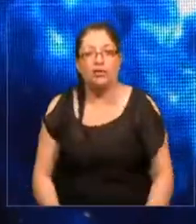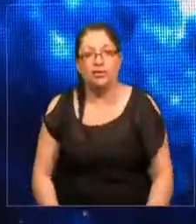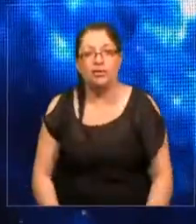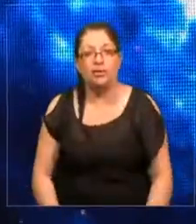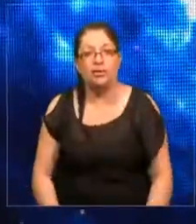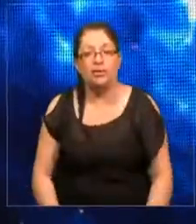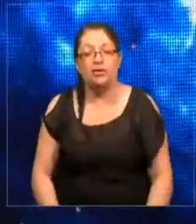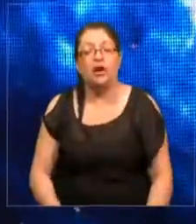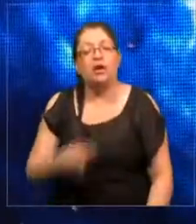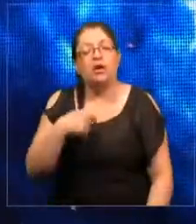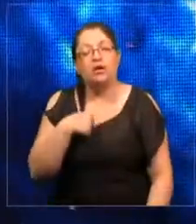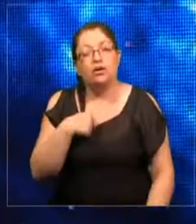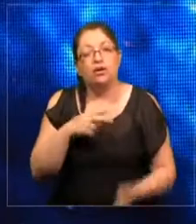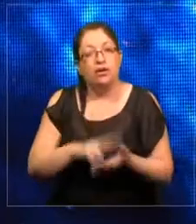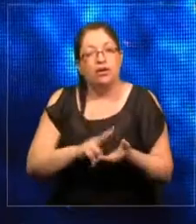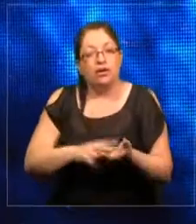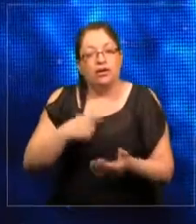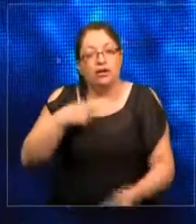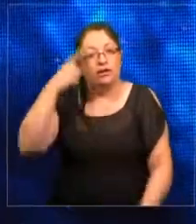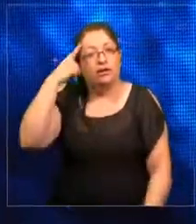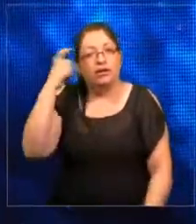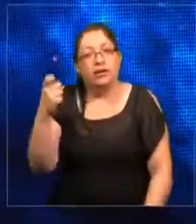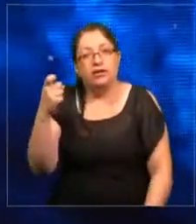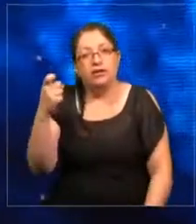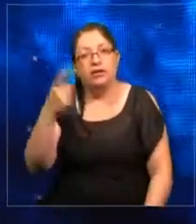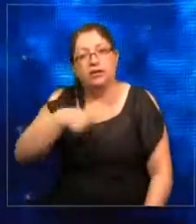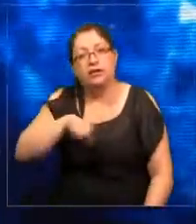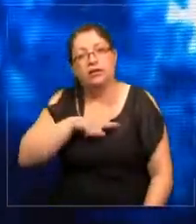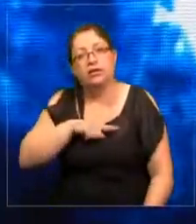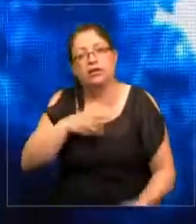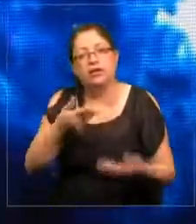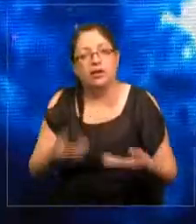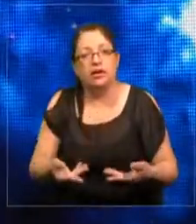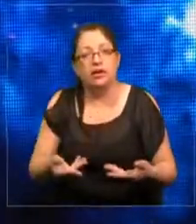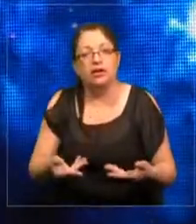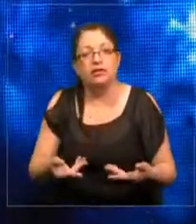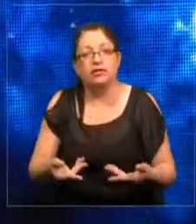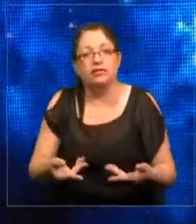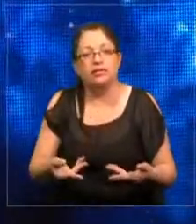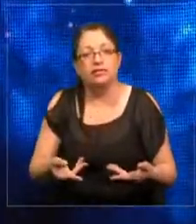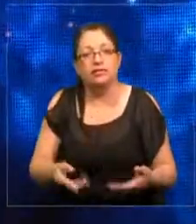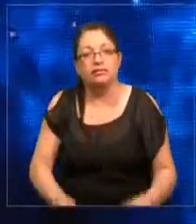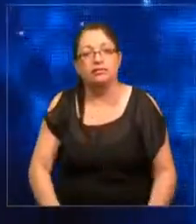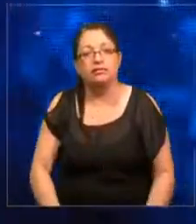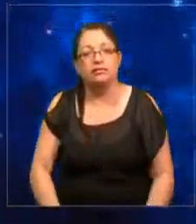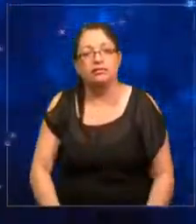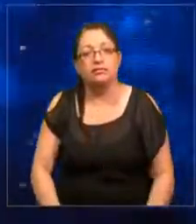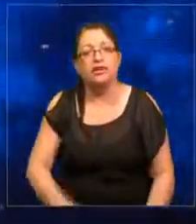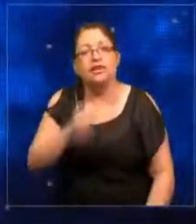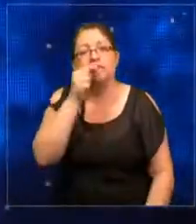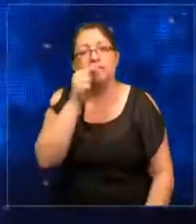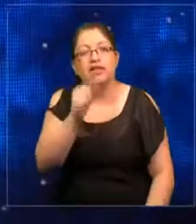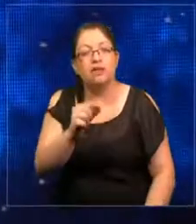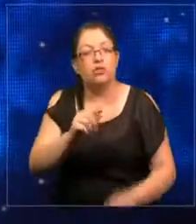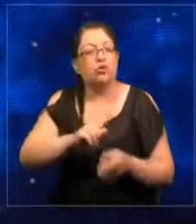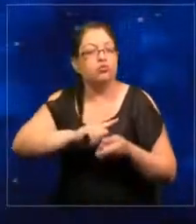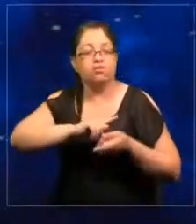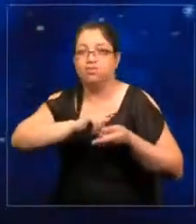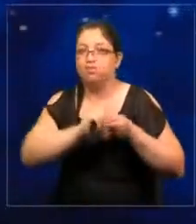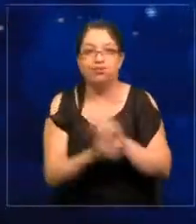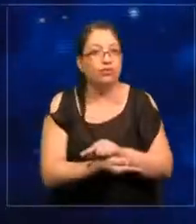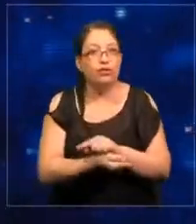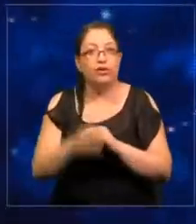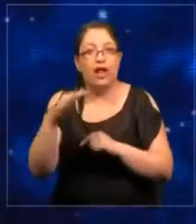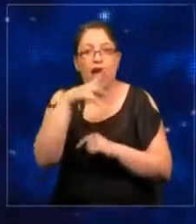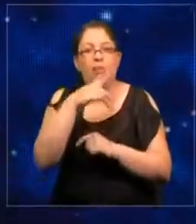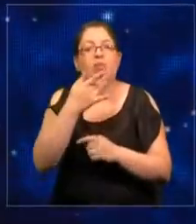Yo realmente creo que estamos a puertas de una revolución del agua, porque tenemos